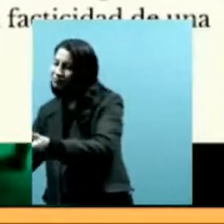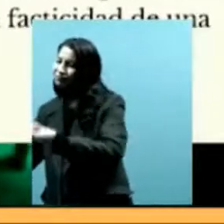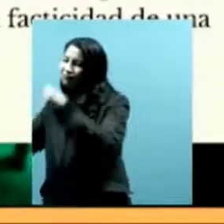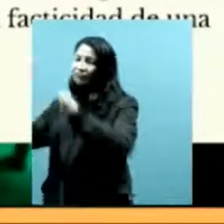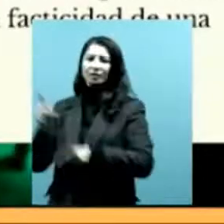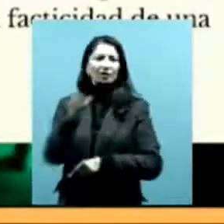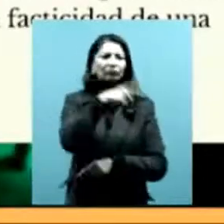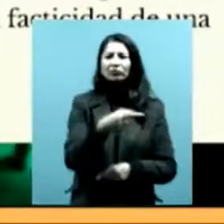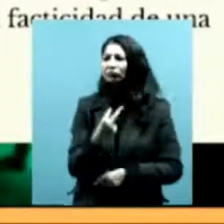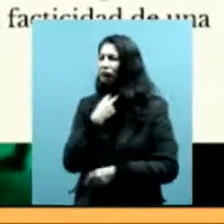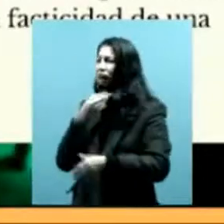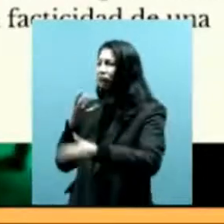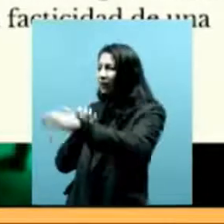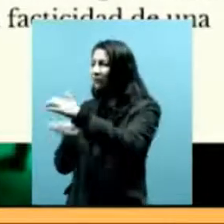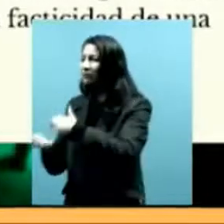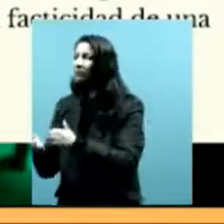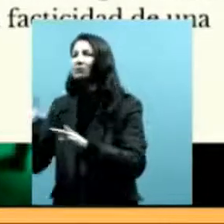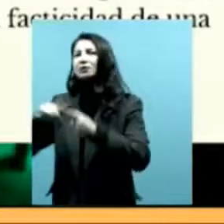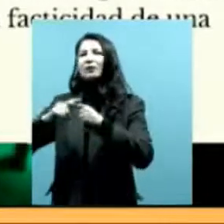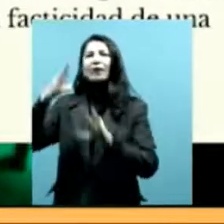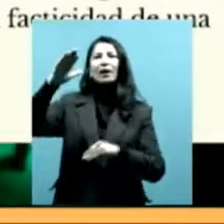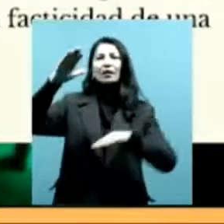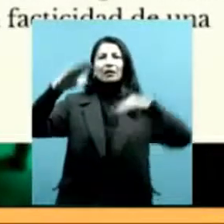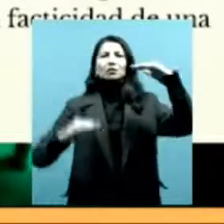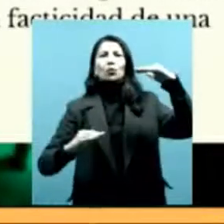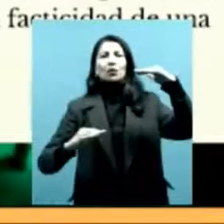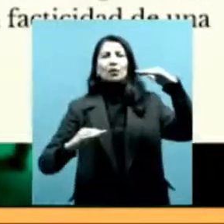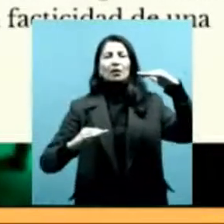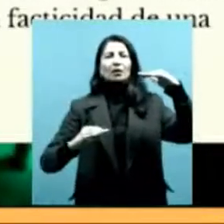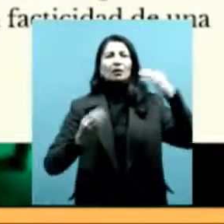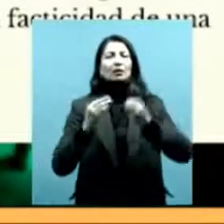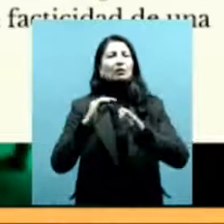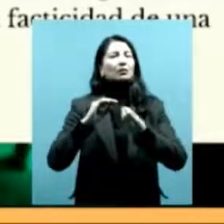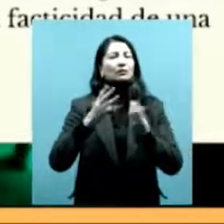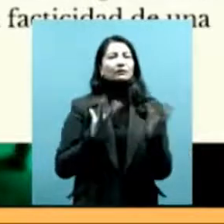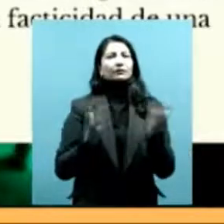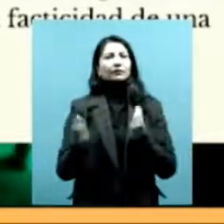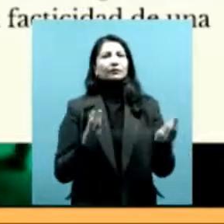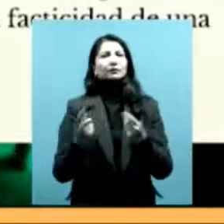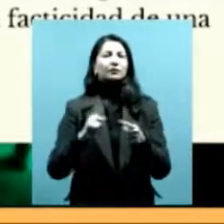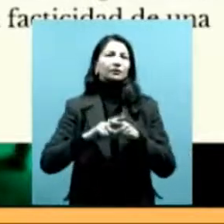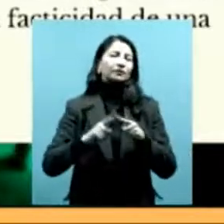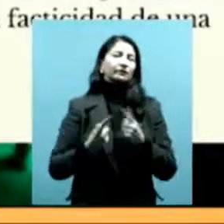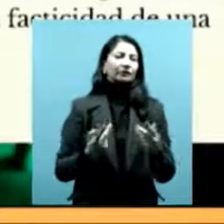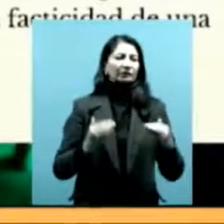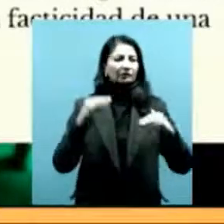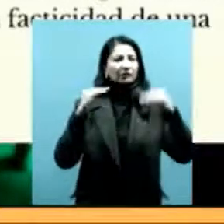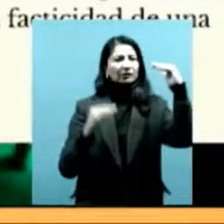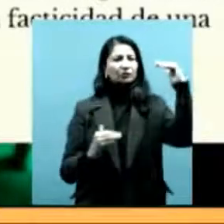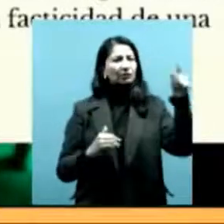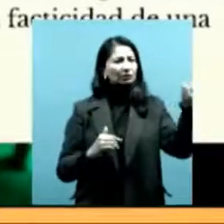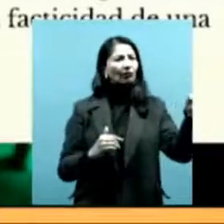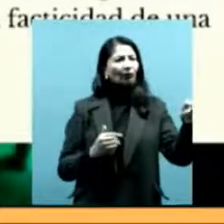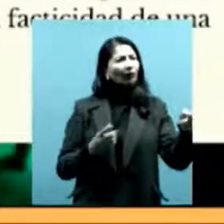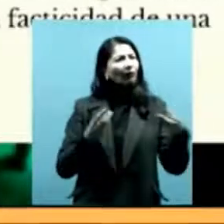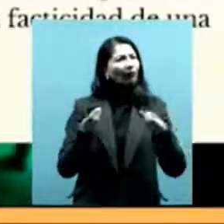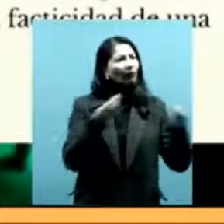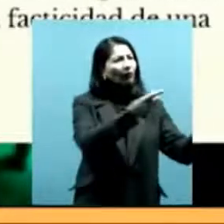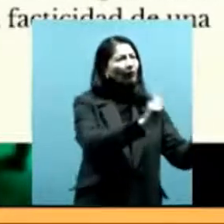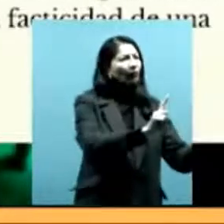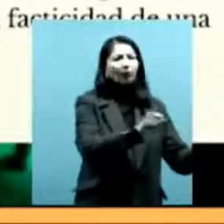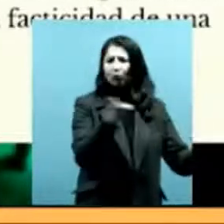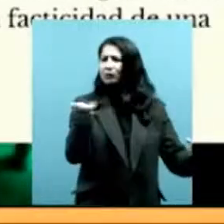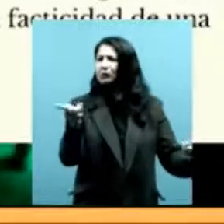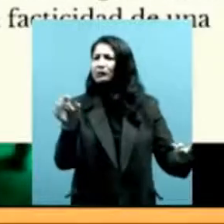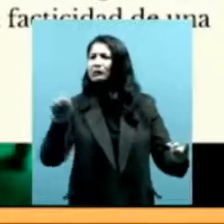normativas, quienes las pueden usar estratégicamente, etc. La desigualdad en relación a qué deviene papel y qué no deviene papel, qué